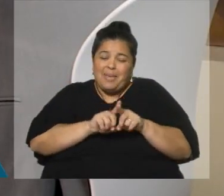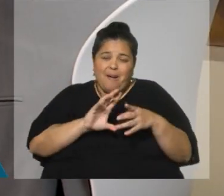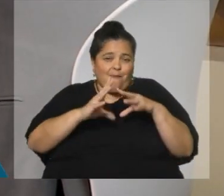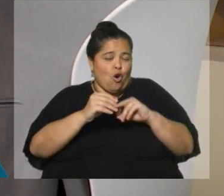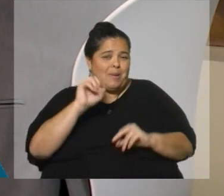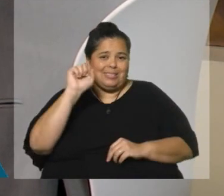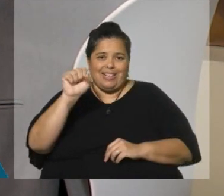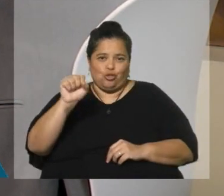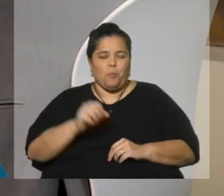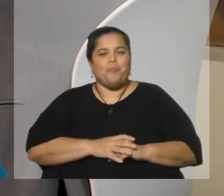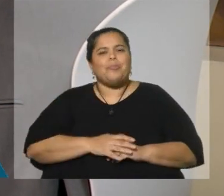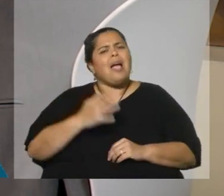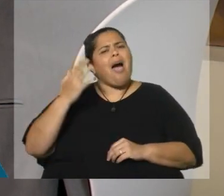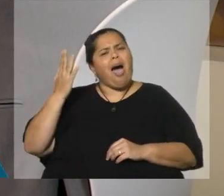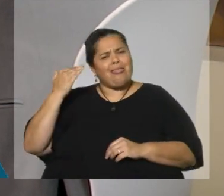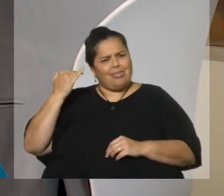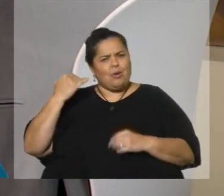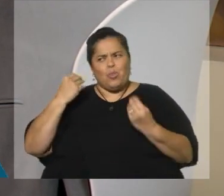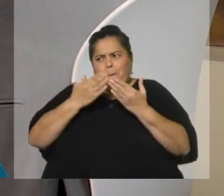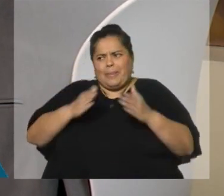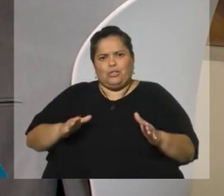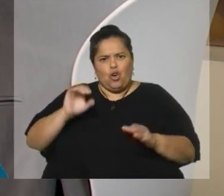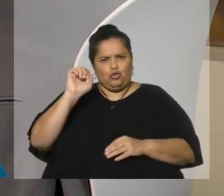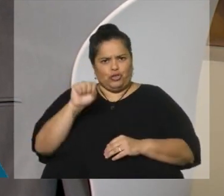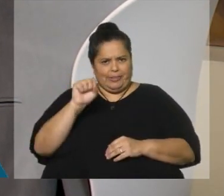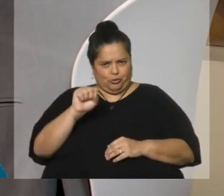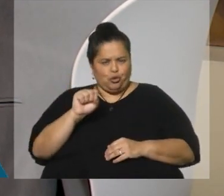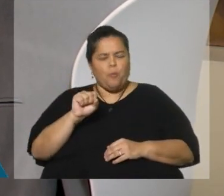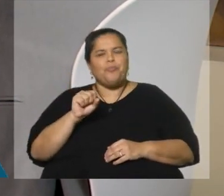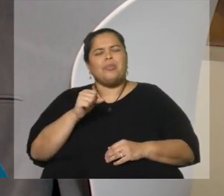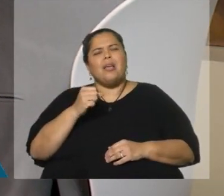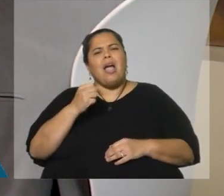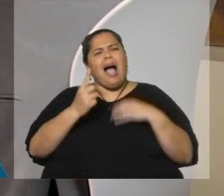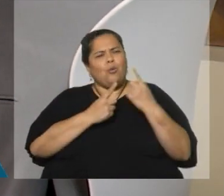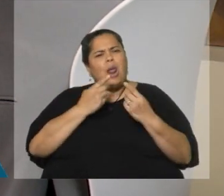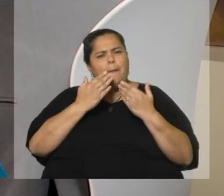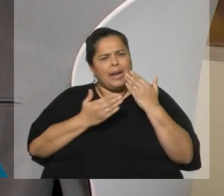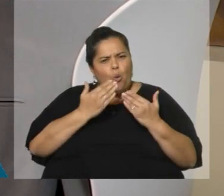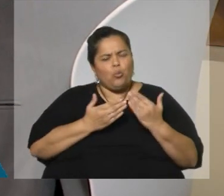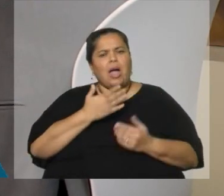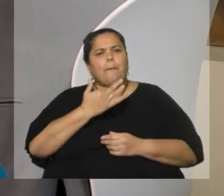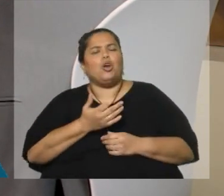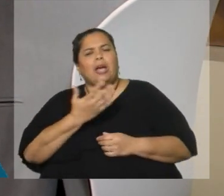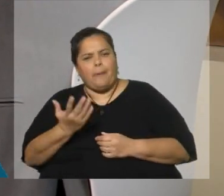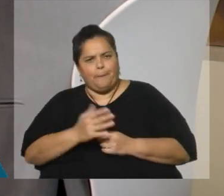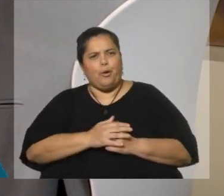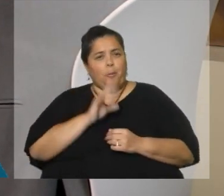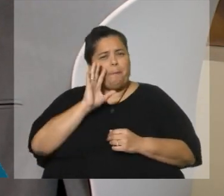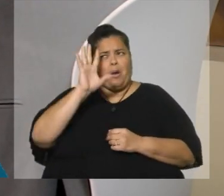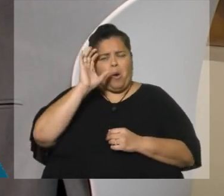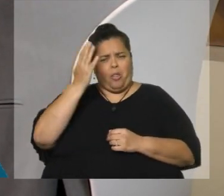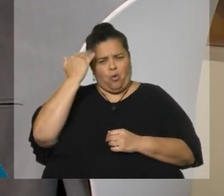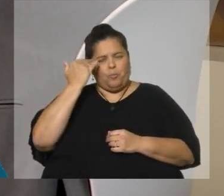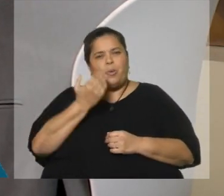polémicas que hubo en todos estos días, desde que empezó el censo, un poquito antes, con respecto a algunas preguntas. Por ejemplo, una de ellas fue, me acuerdo, bastante intensa,